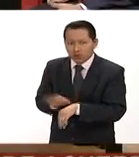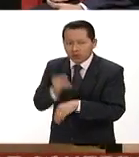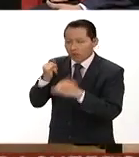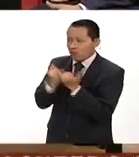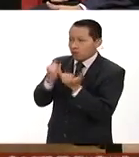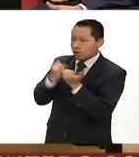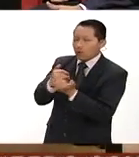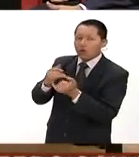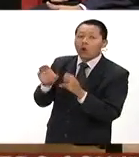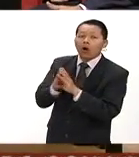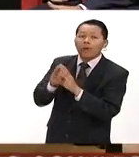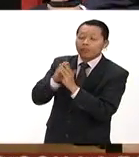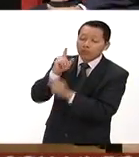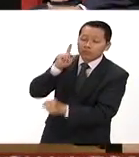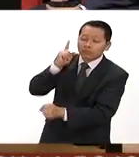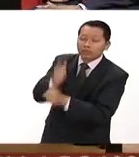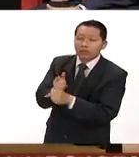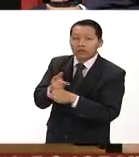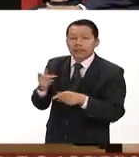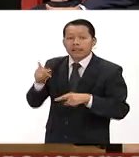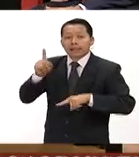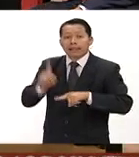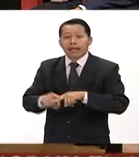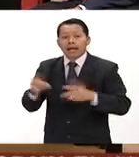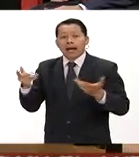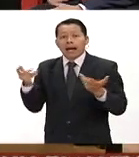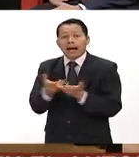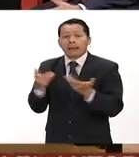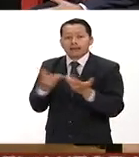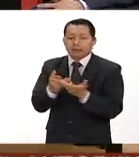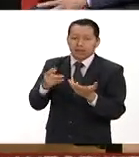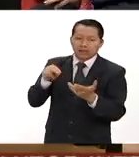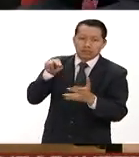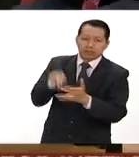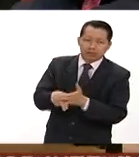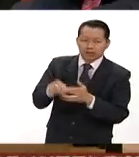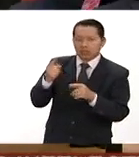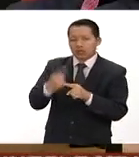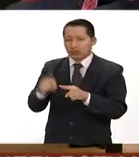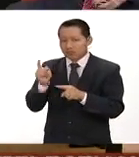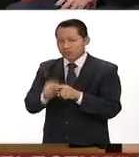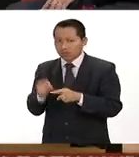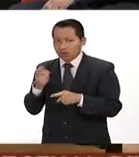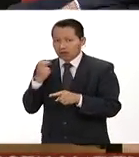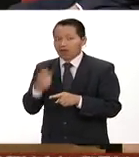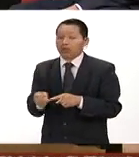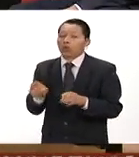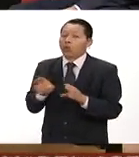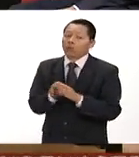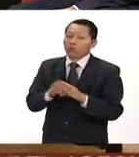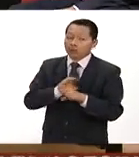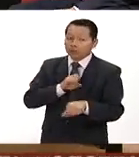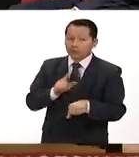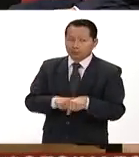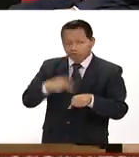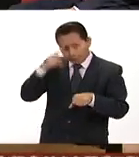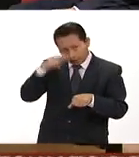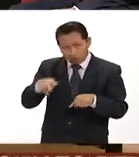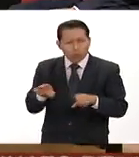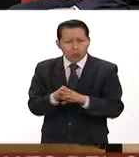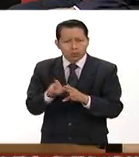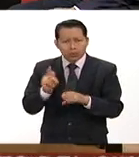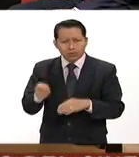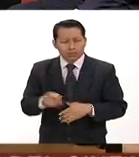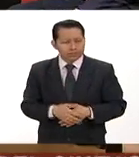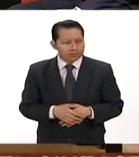descubrir ¿no? quién pudo haber cometido algún tipo de actos delictivos en México cómo se está desarrollando esta gama de especialistas trata